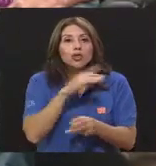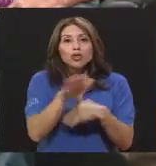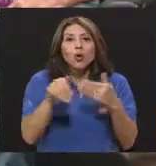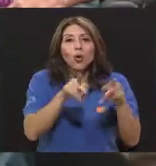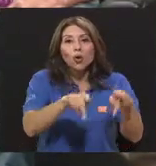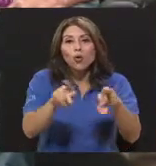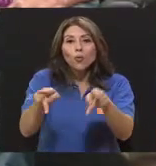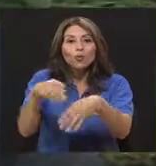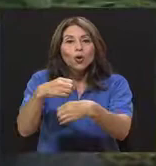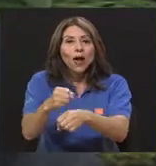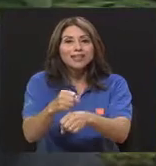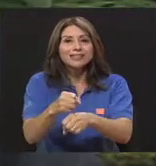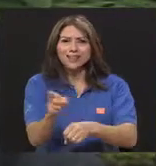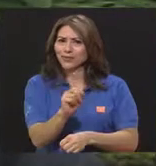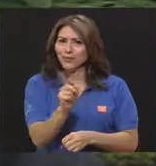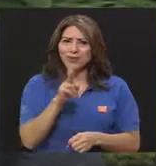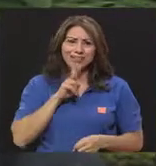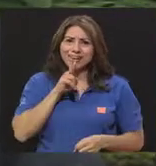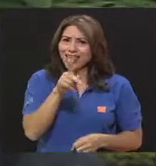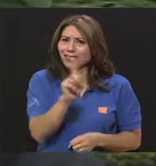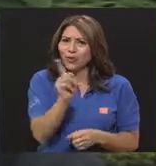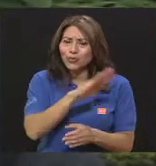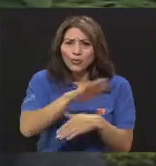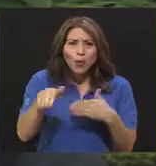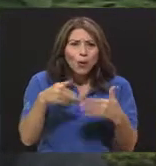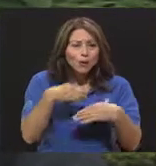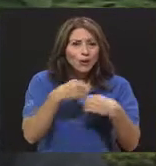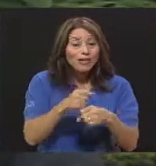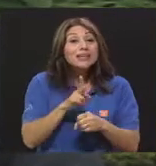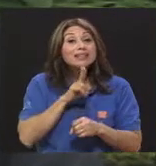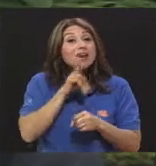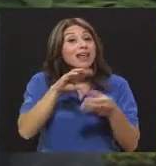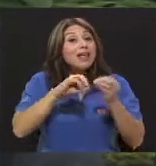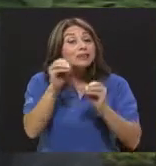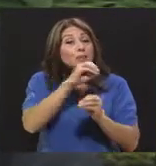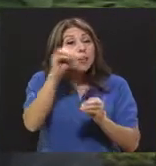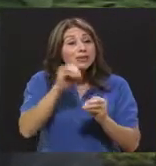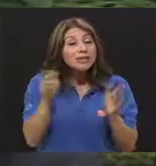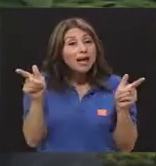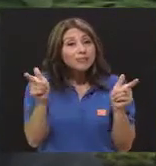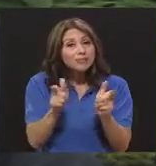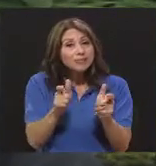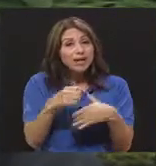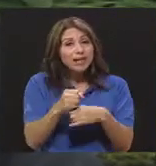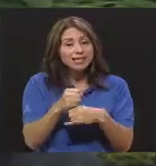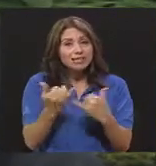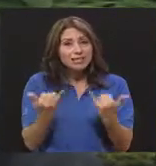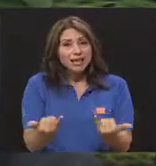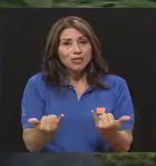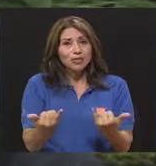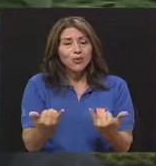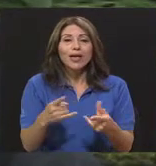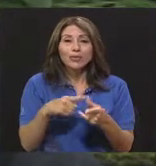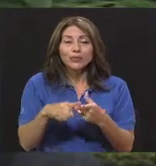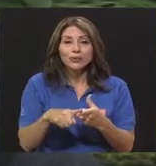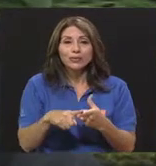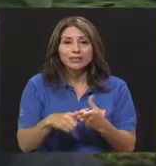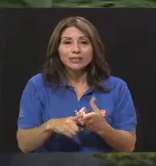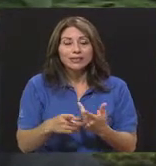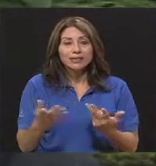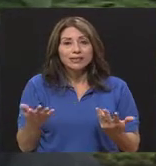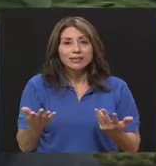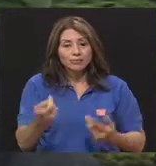el mundo lo está haciendo, entonces, más bien, es de una minoría la que lo está haciendo. Entonces, desde eso también tenemos una